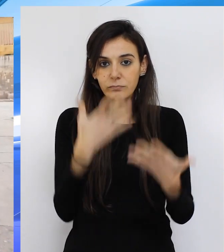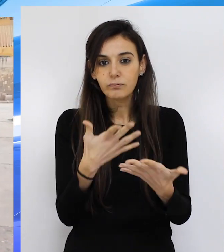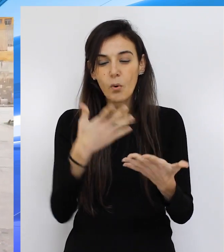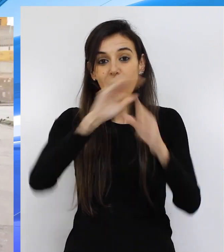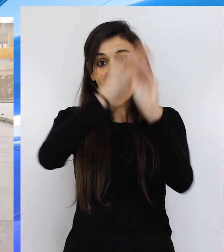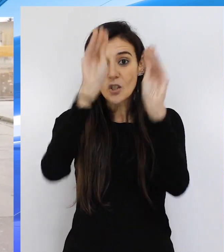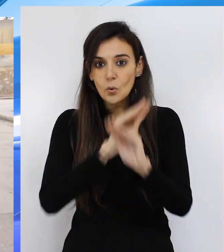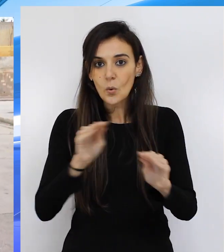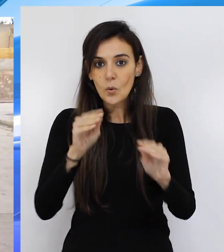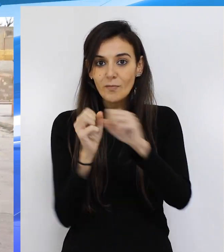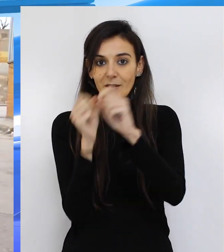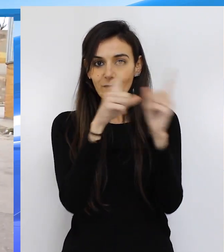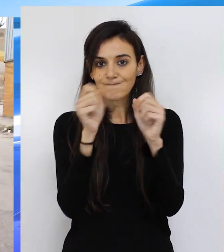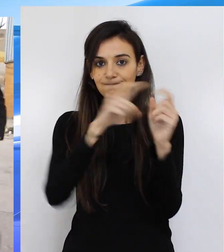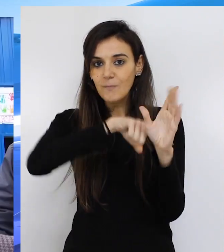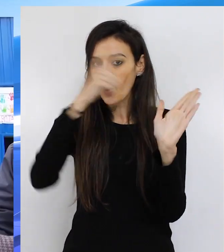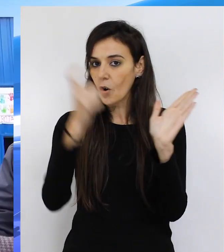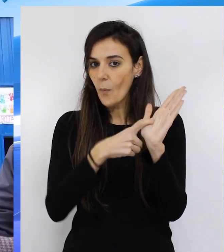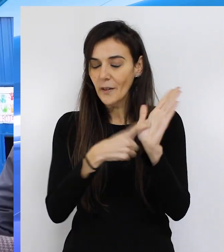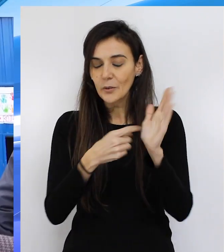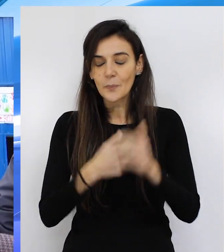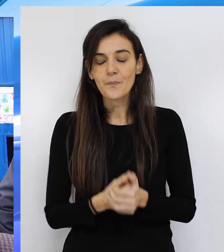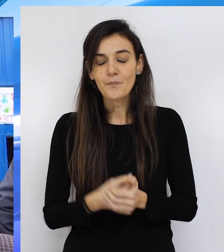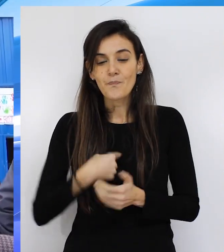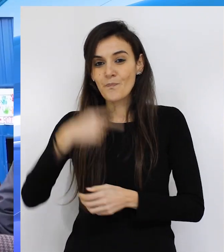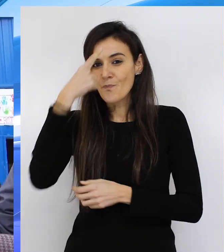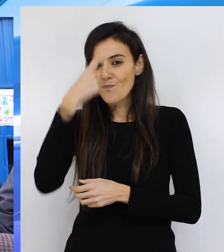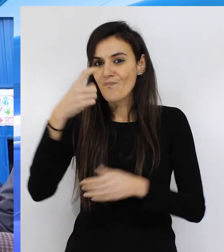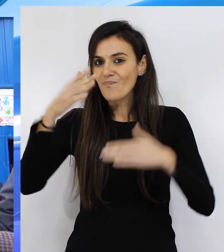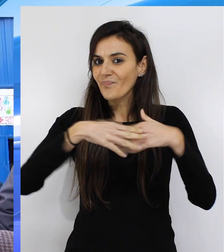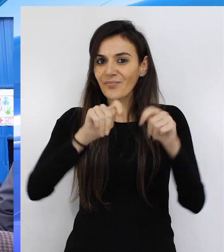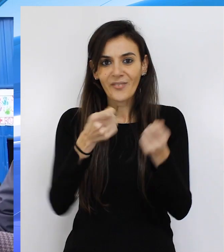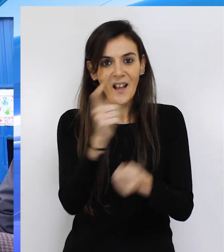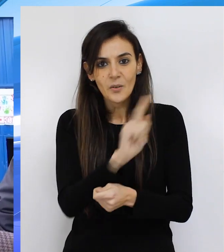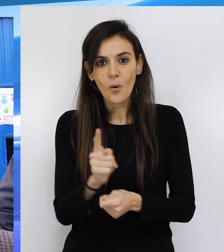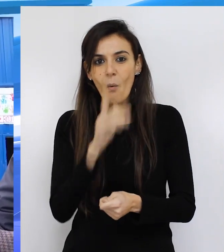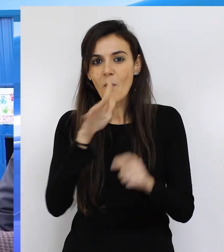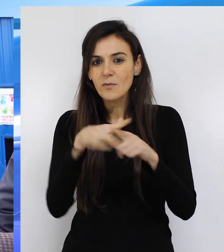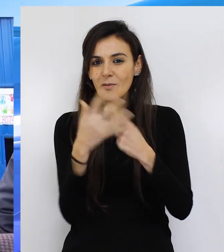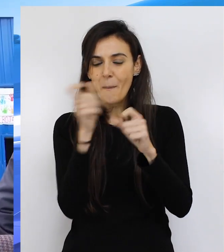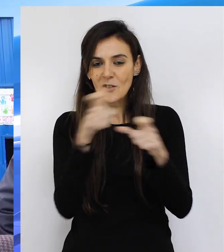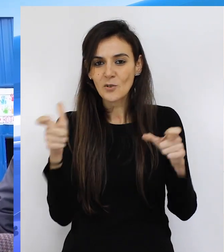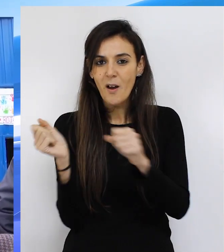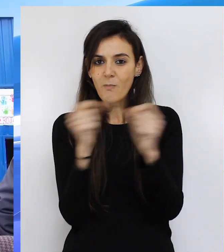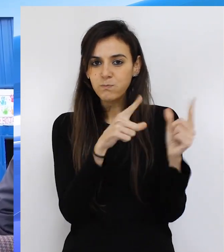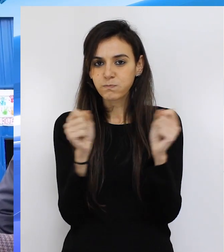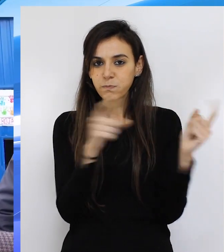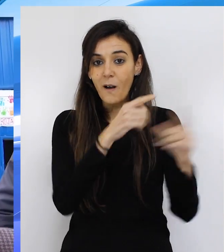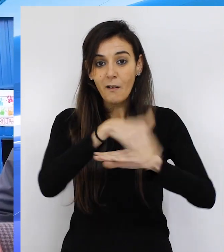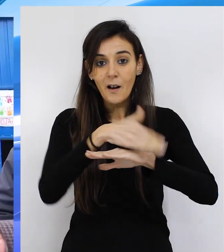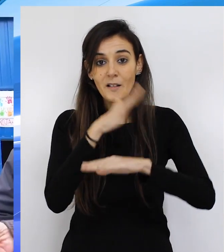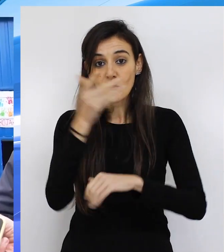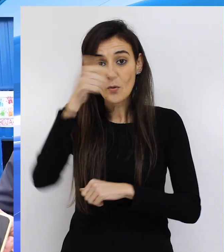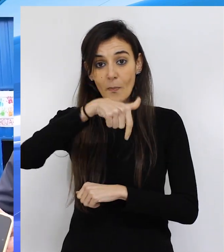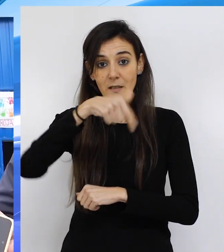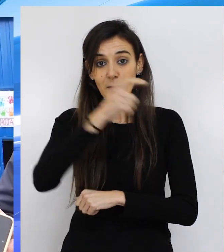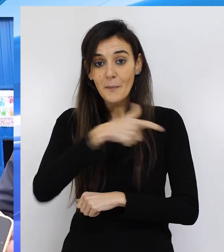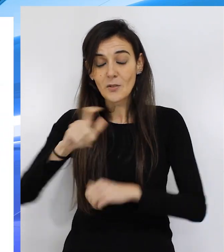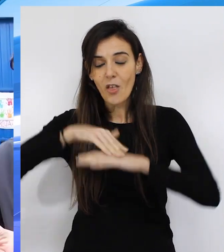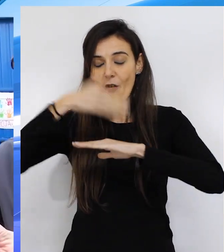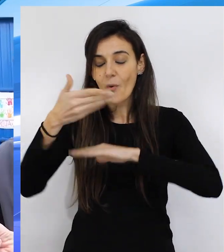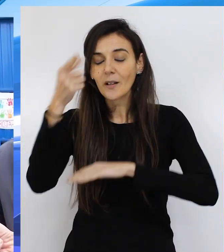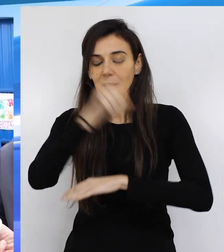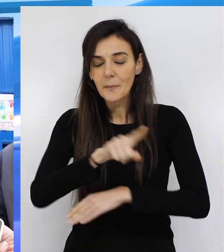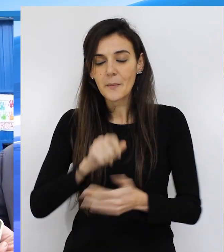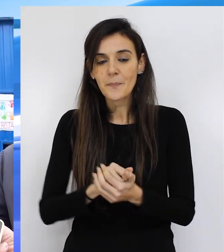una solución de realojo definitivo. Yo creo que no lo van a cerrar porque no van a dejar a la gente en la calle, los que somos de aquí y los que son de